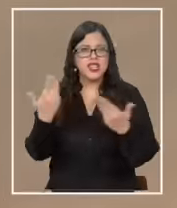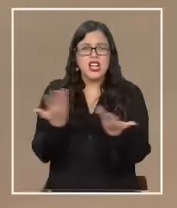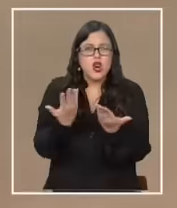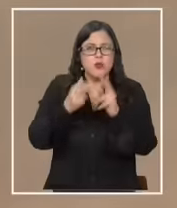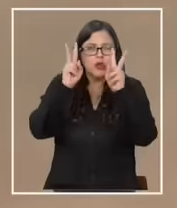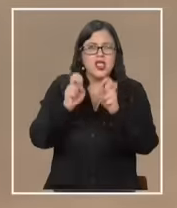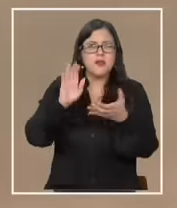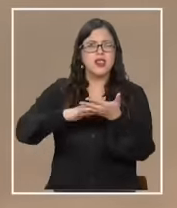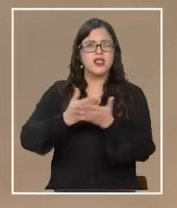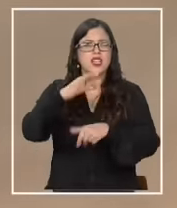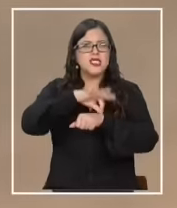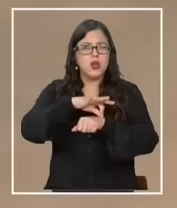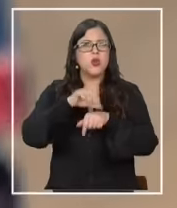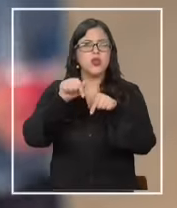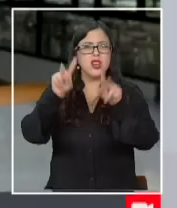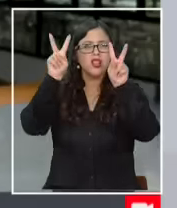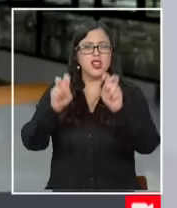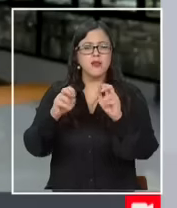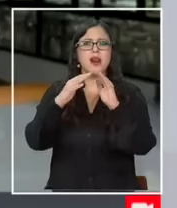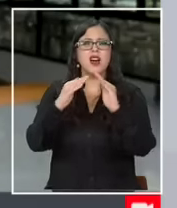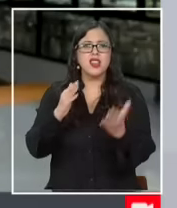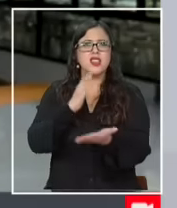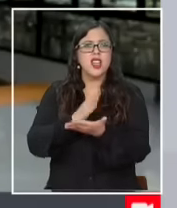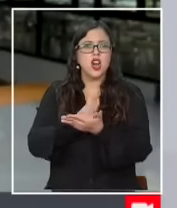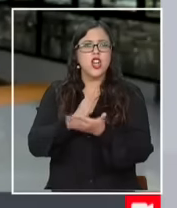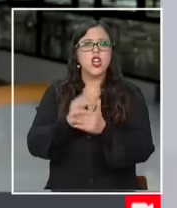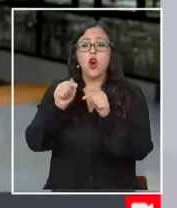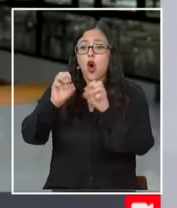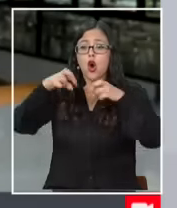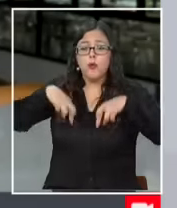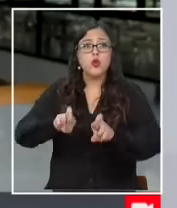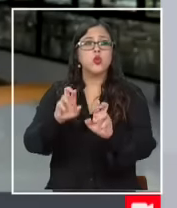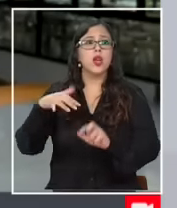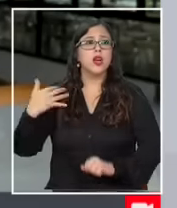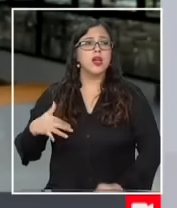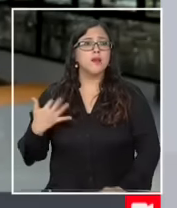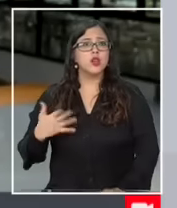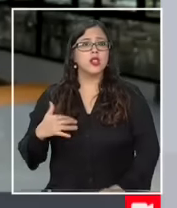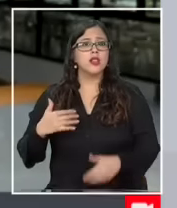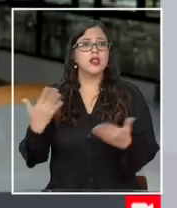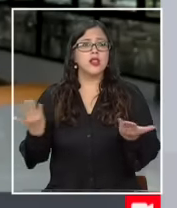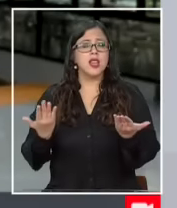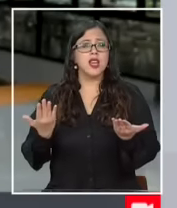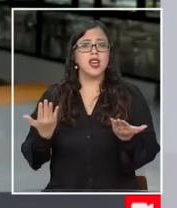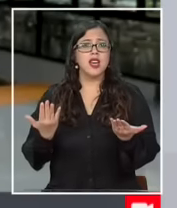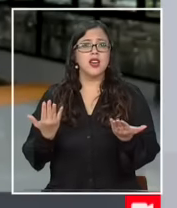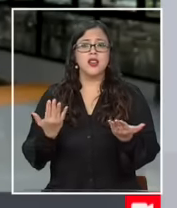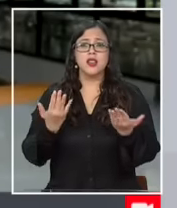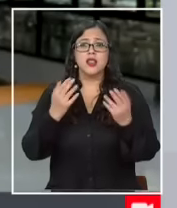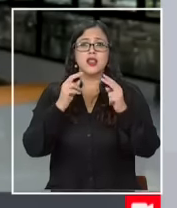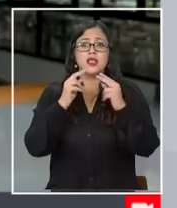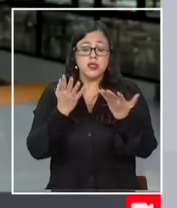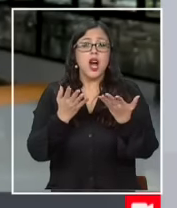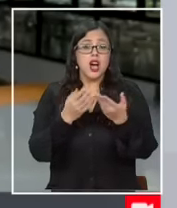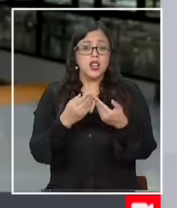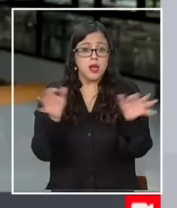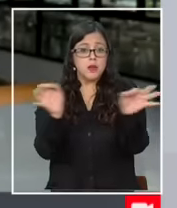procedimientos de salud en el ámbito escolar es una oportunidad enorme de abordar una temática compleja